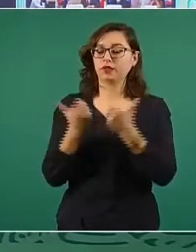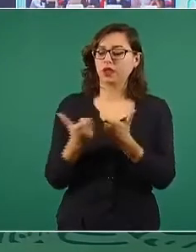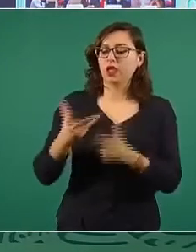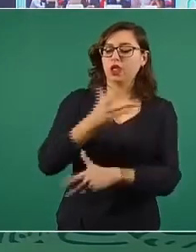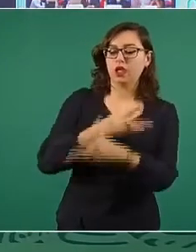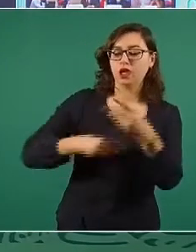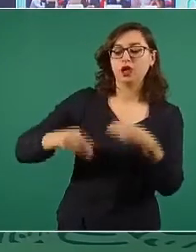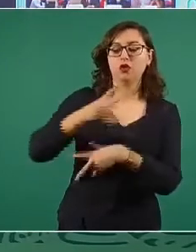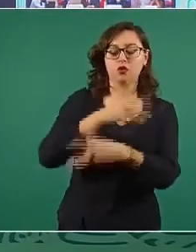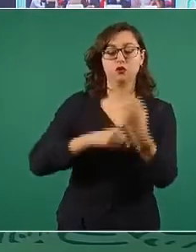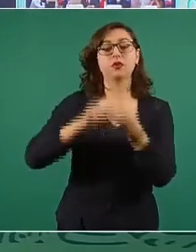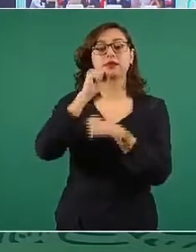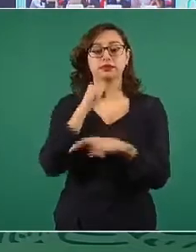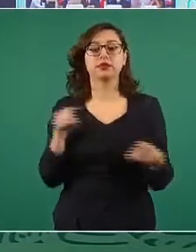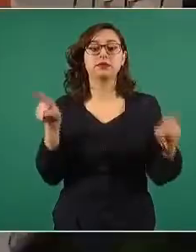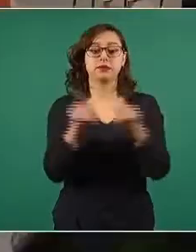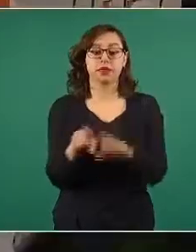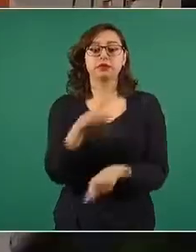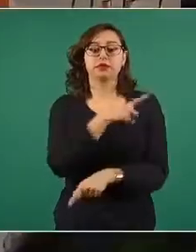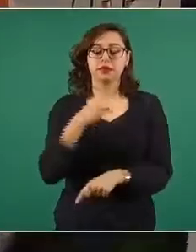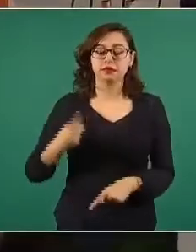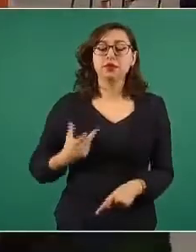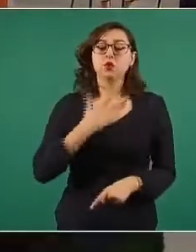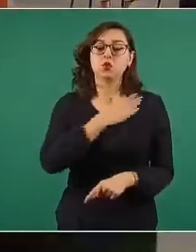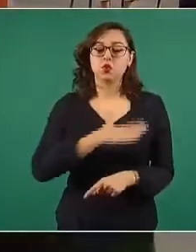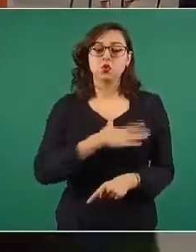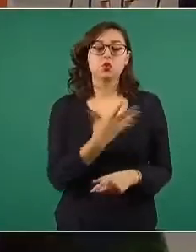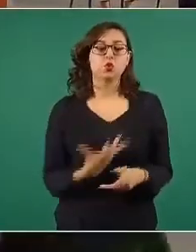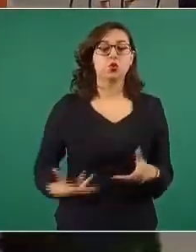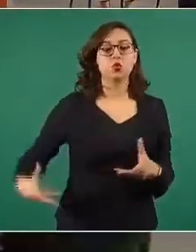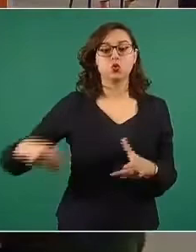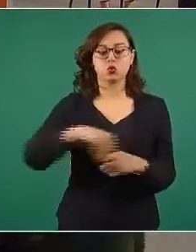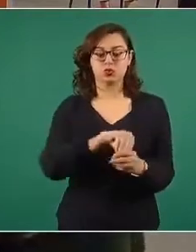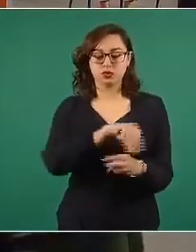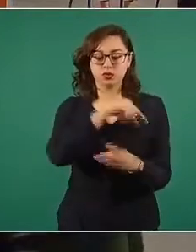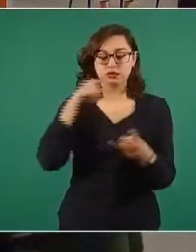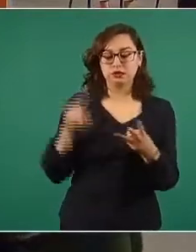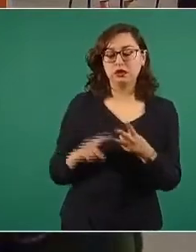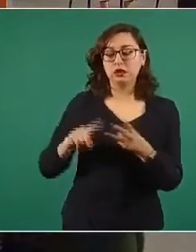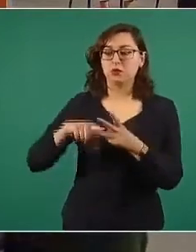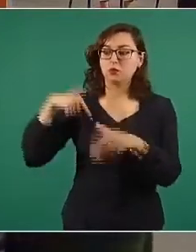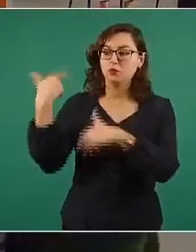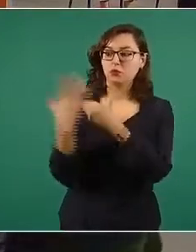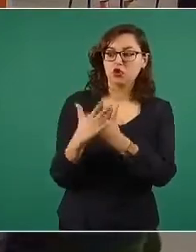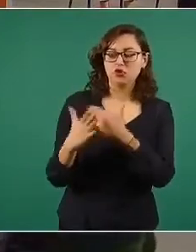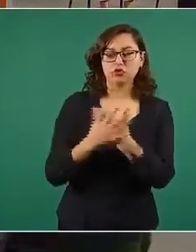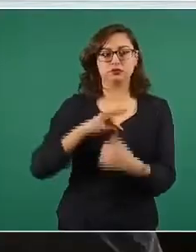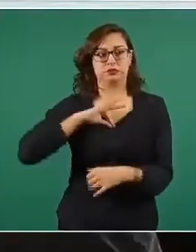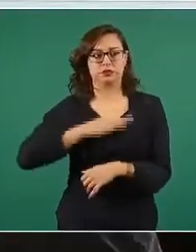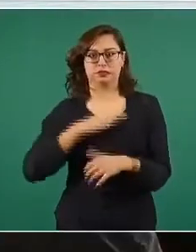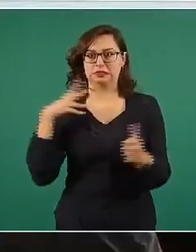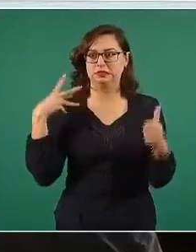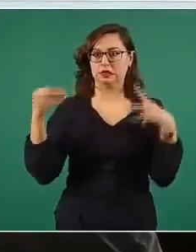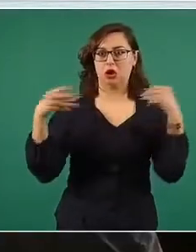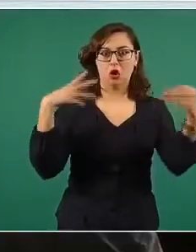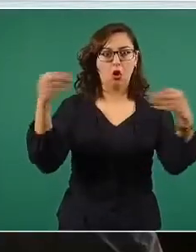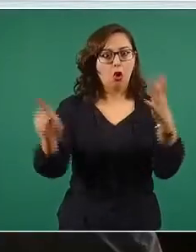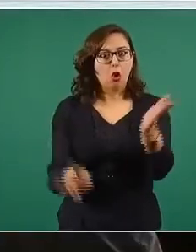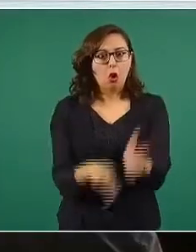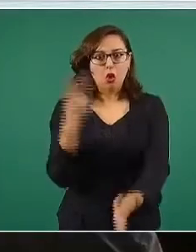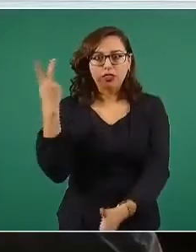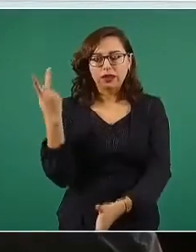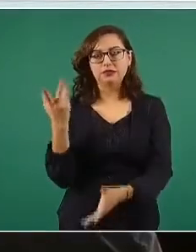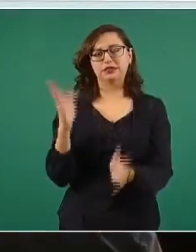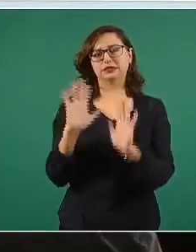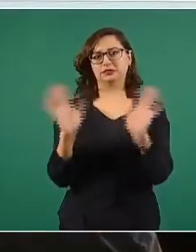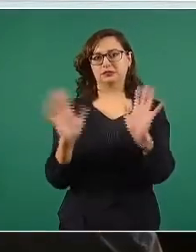sostenible y se debe fortalecer la cooperación para prevenir futuras pandemias. Esas son las causas que México va a llevar. Y aquí está la reunión que